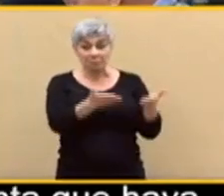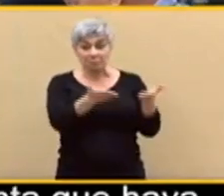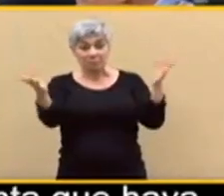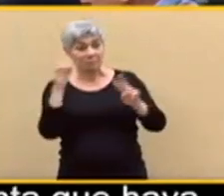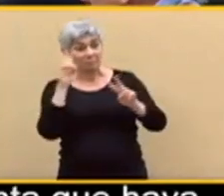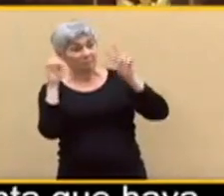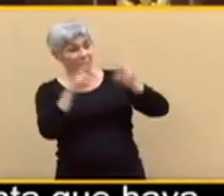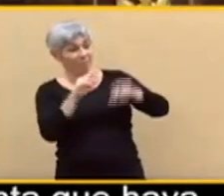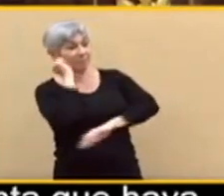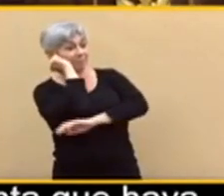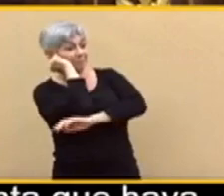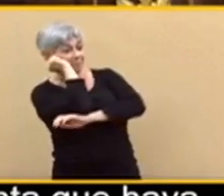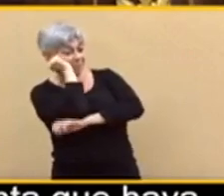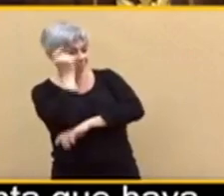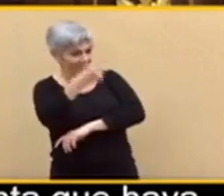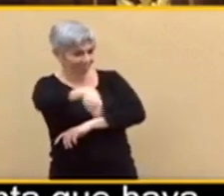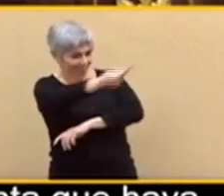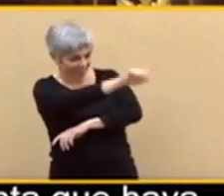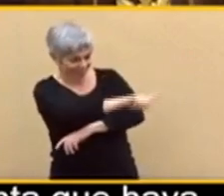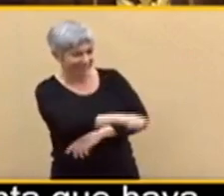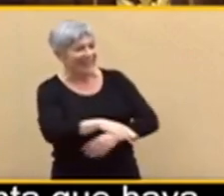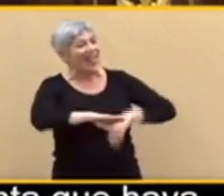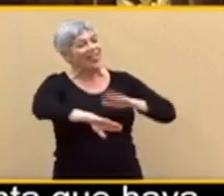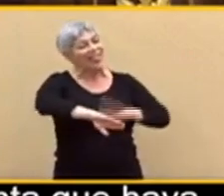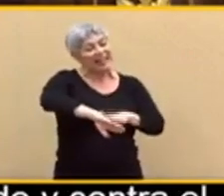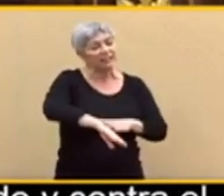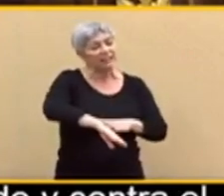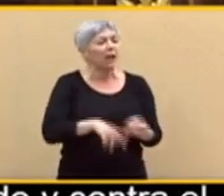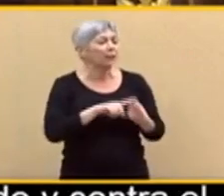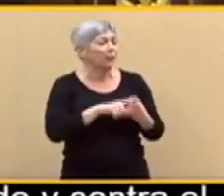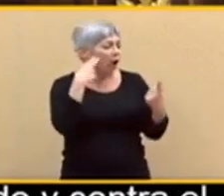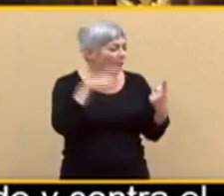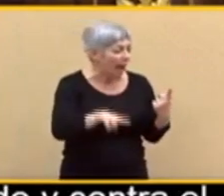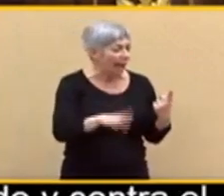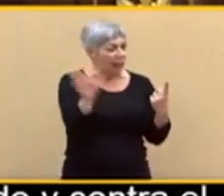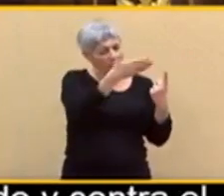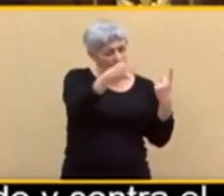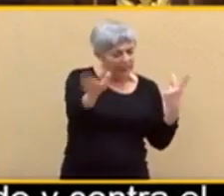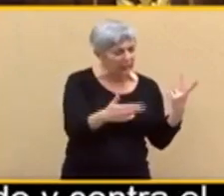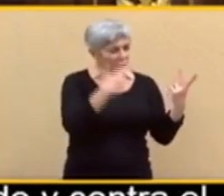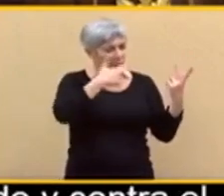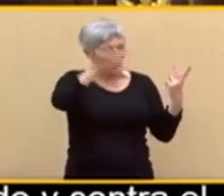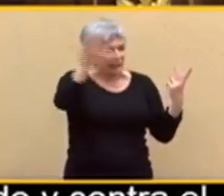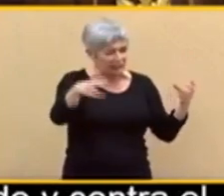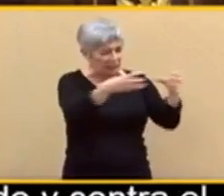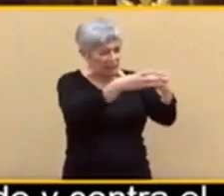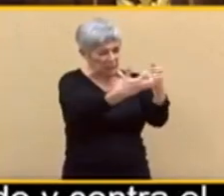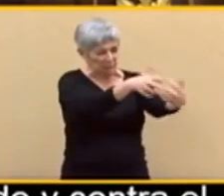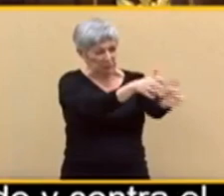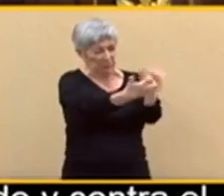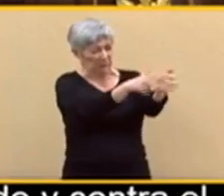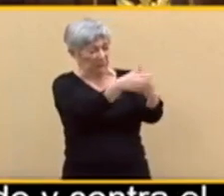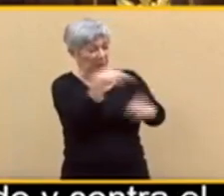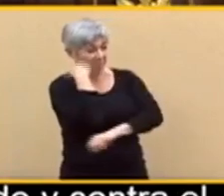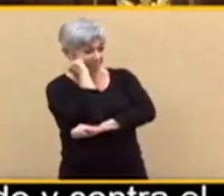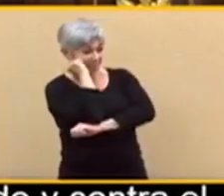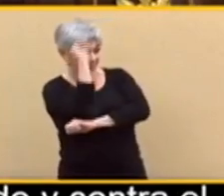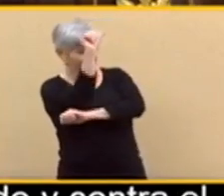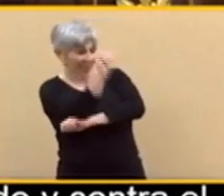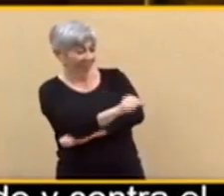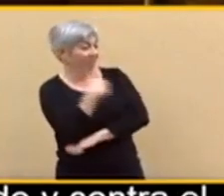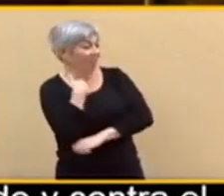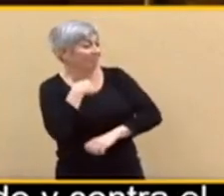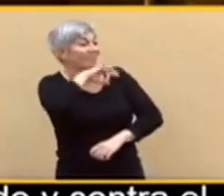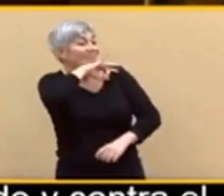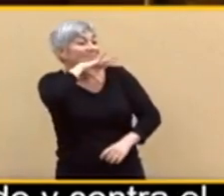derechita, a la cobarde, a la veleta y a la fascista, dividida y enfrentada. Es una bendición,